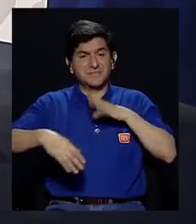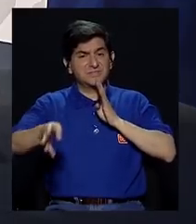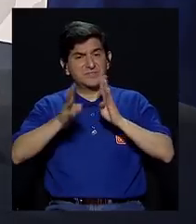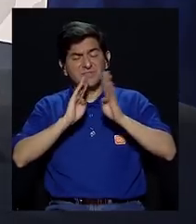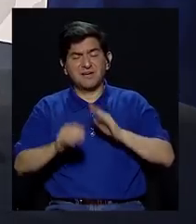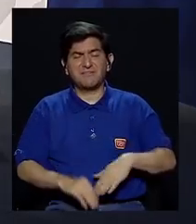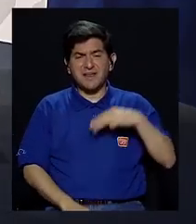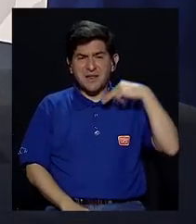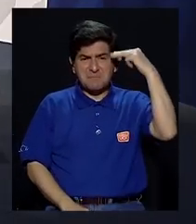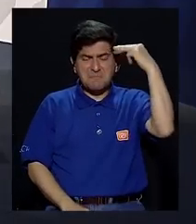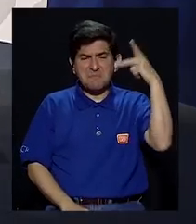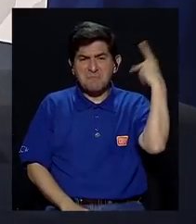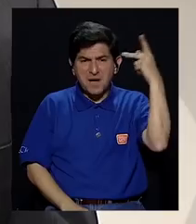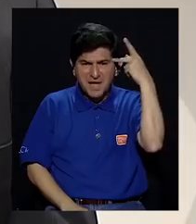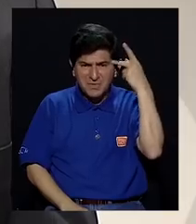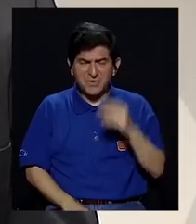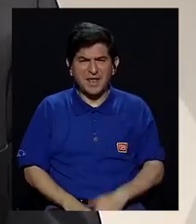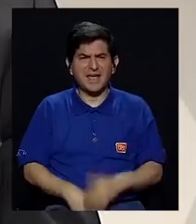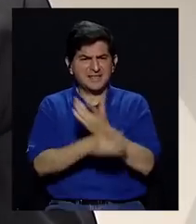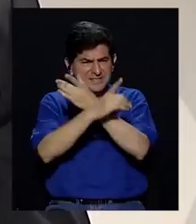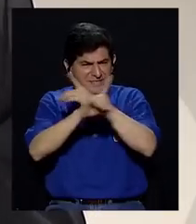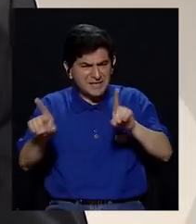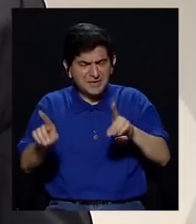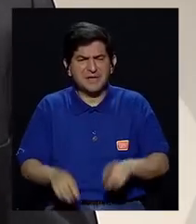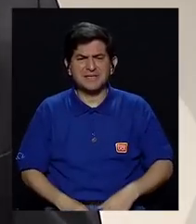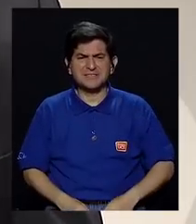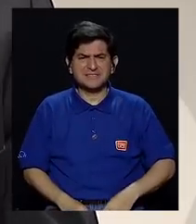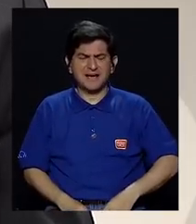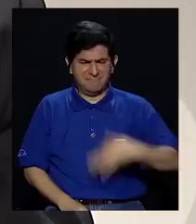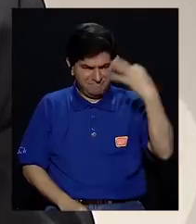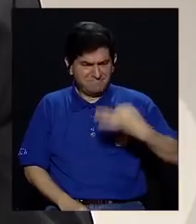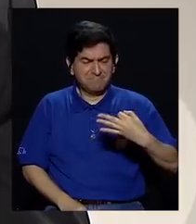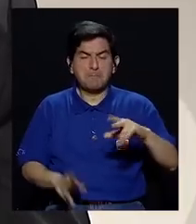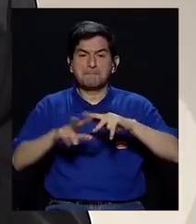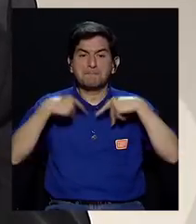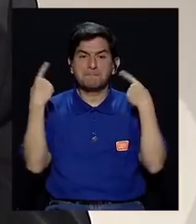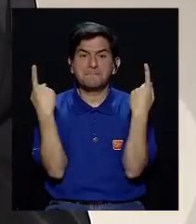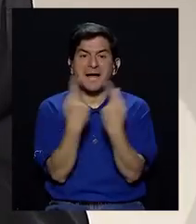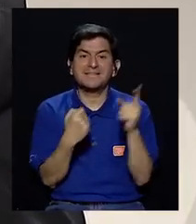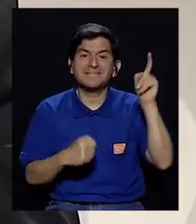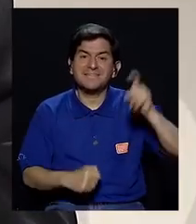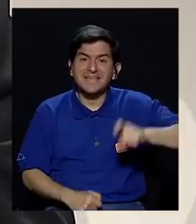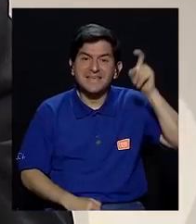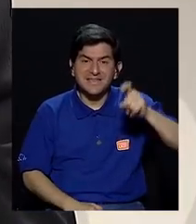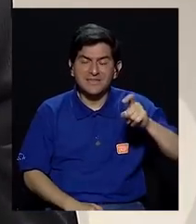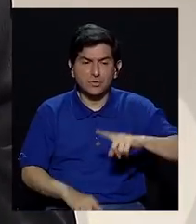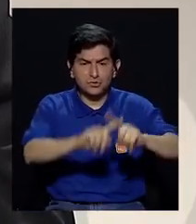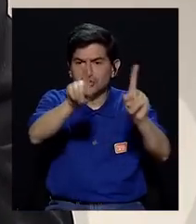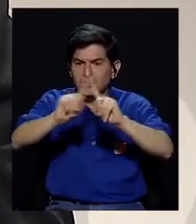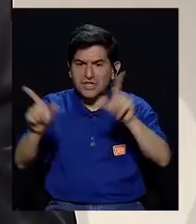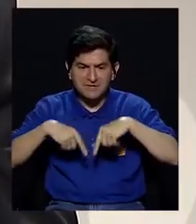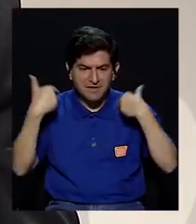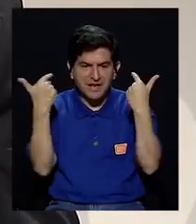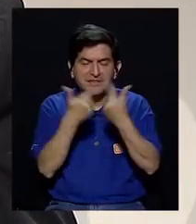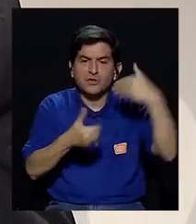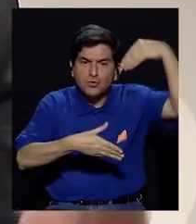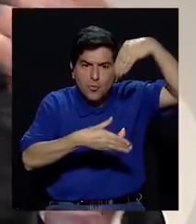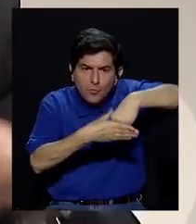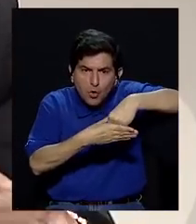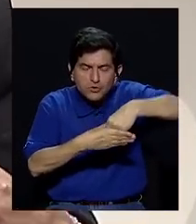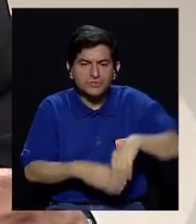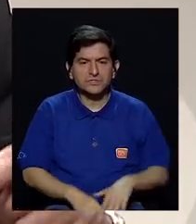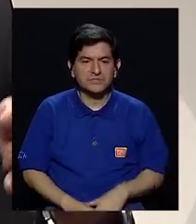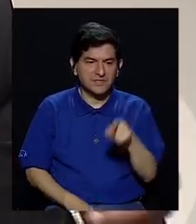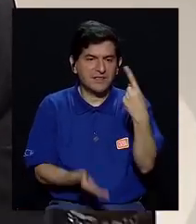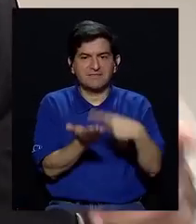si vamos a hablar de madurez política, de una democracia que se quiere consistente, los partidos tienen que... Y los diversos grupos que integran los partidos